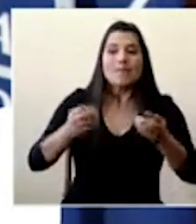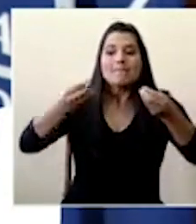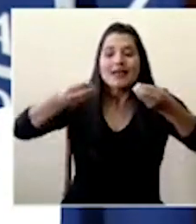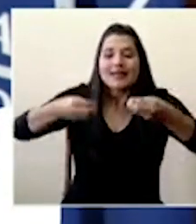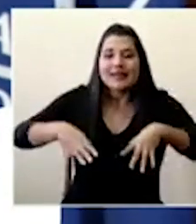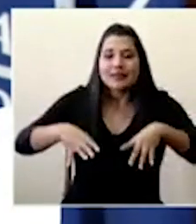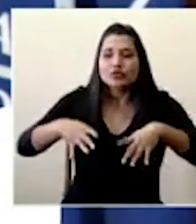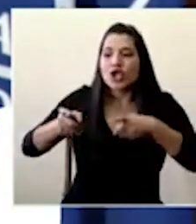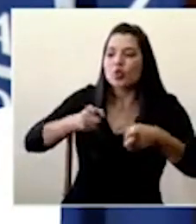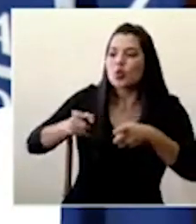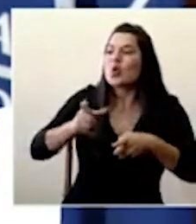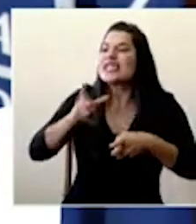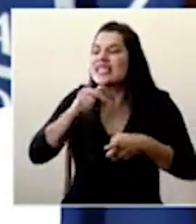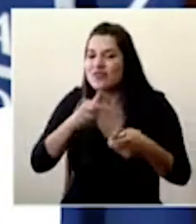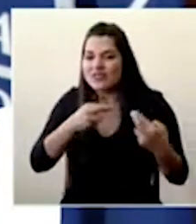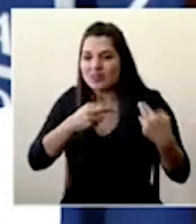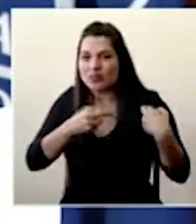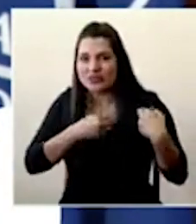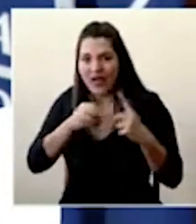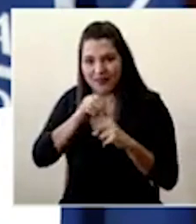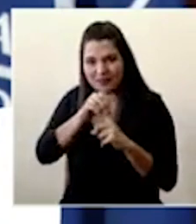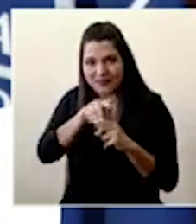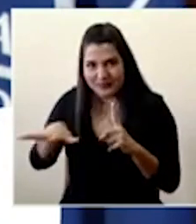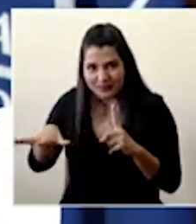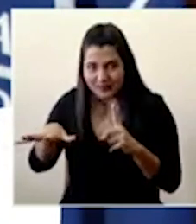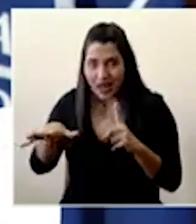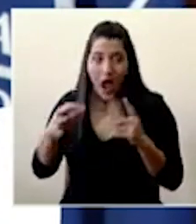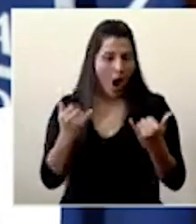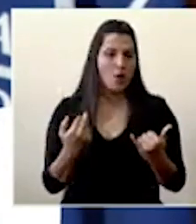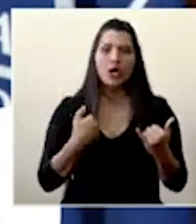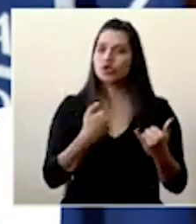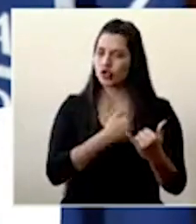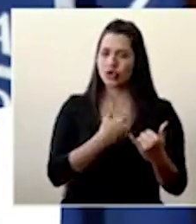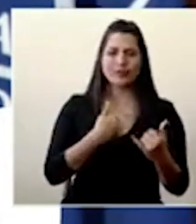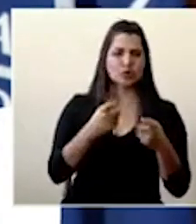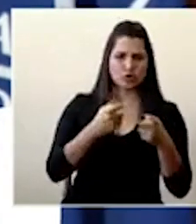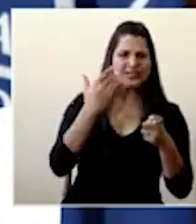origen de esa transmisión y hacer los aislamientos respectivos ya hemos indicado que la transmisión comunitaria